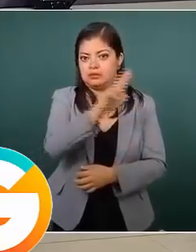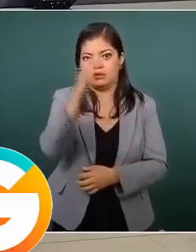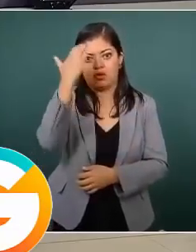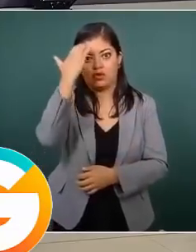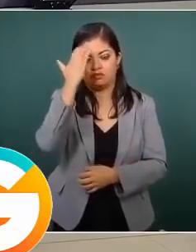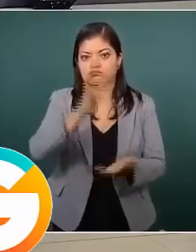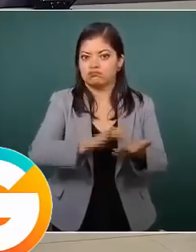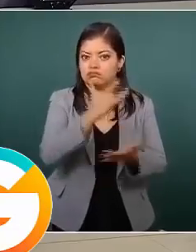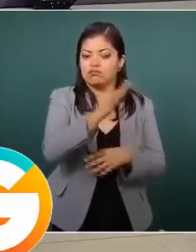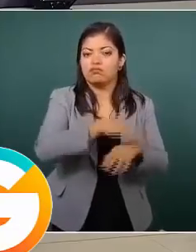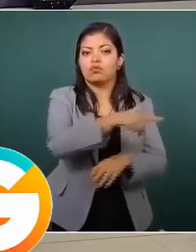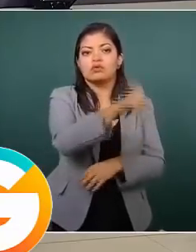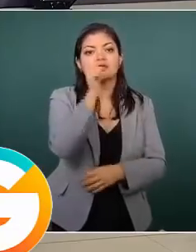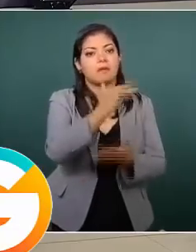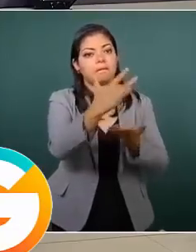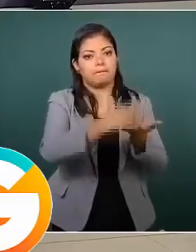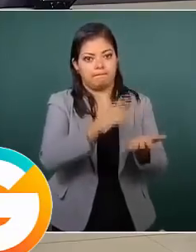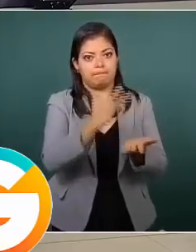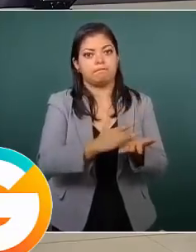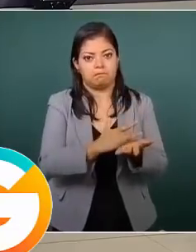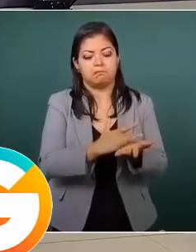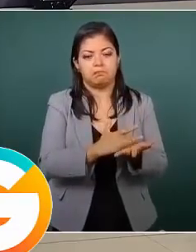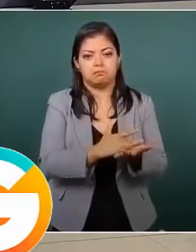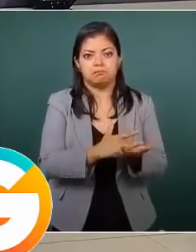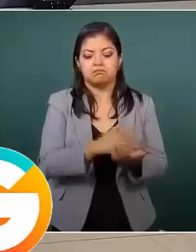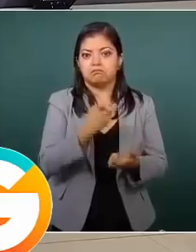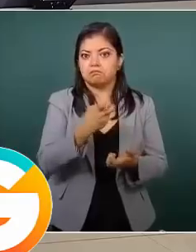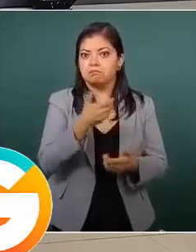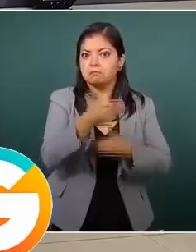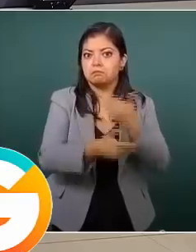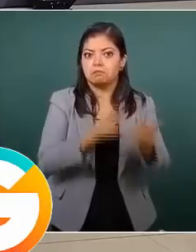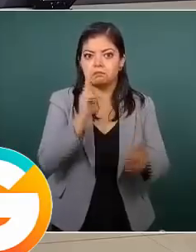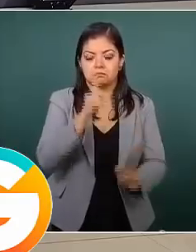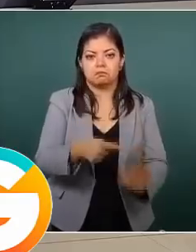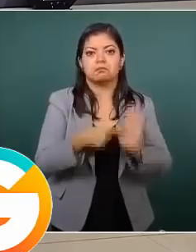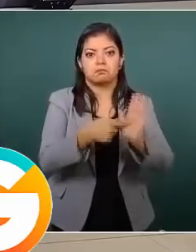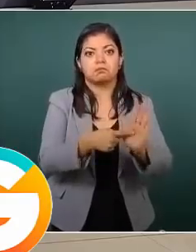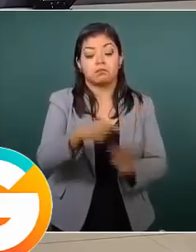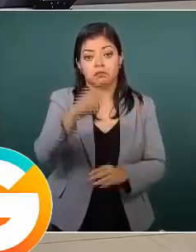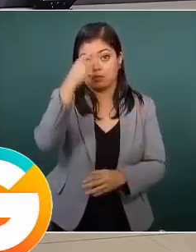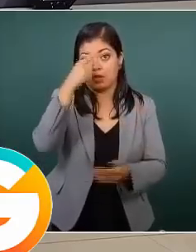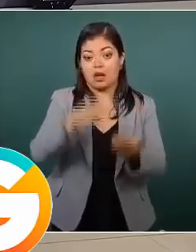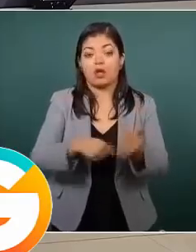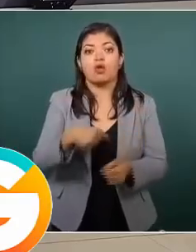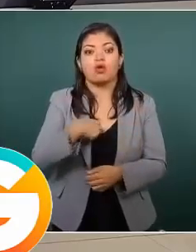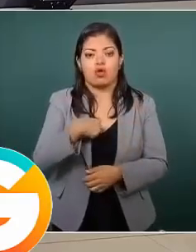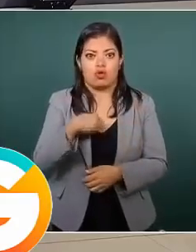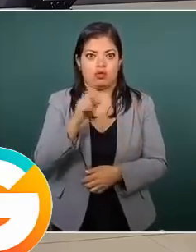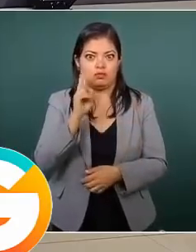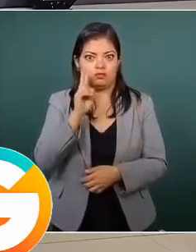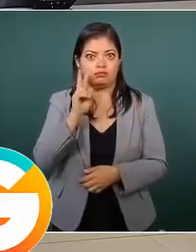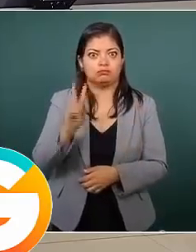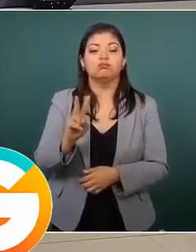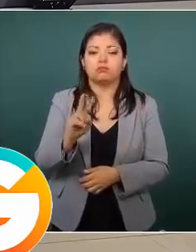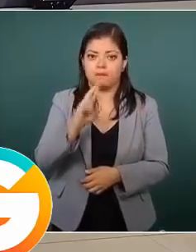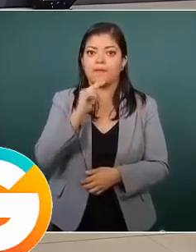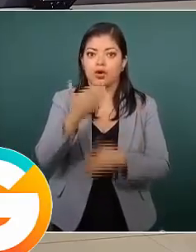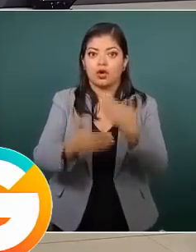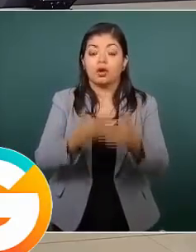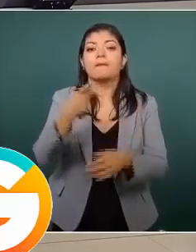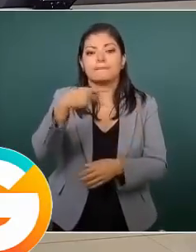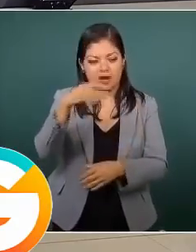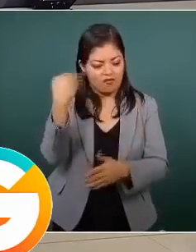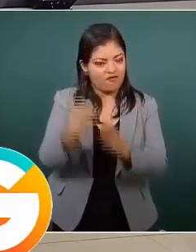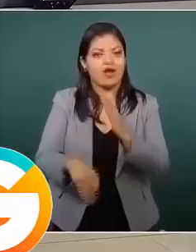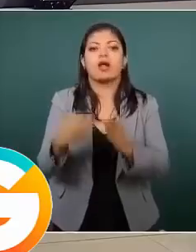agradecimiento por el apoyo que nos ha dado el presidente. Los resultados creo que son sin duda alentadores, pero el reto todavía es